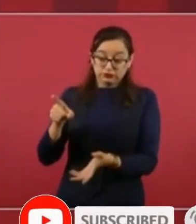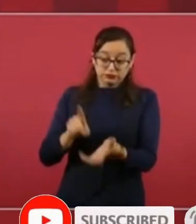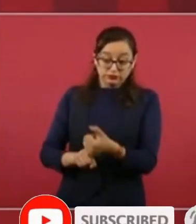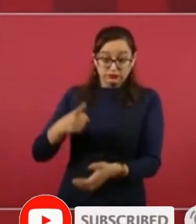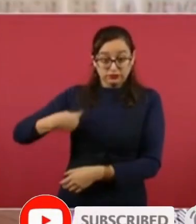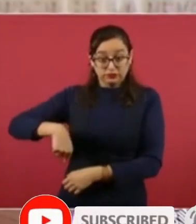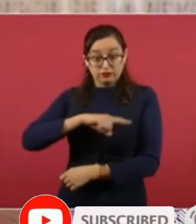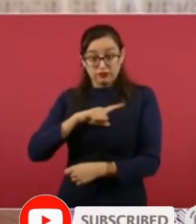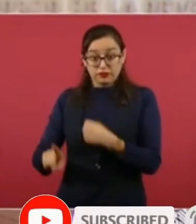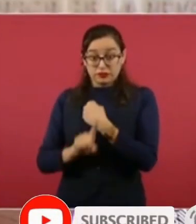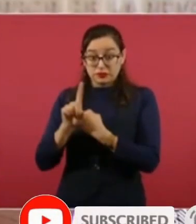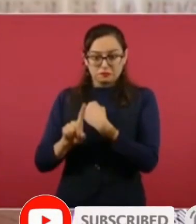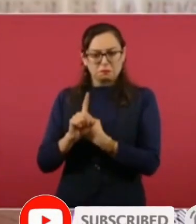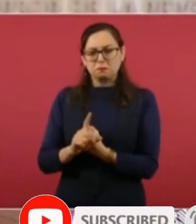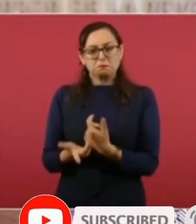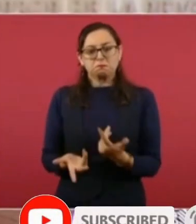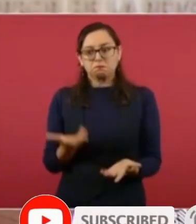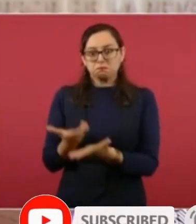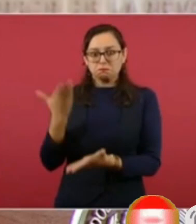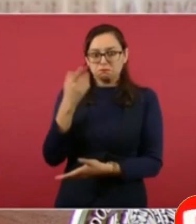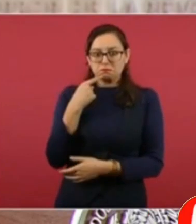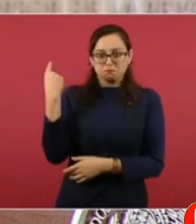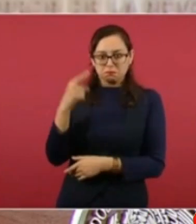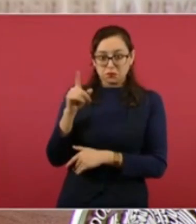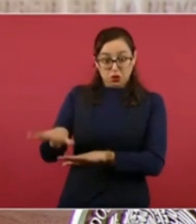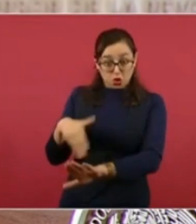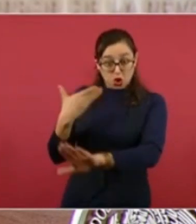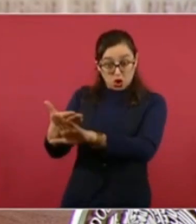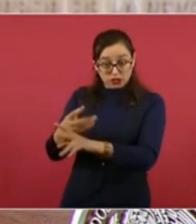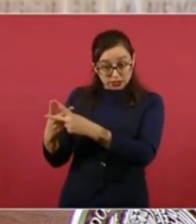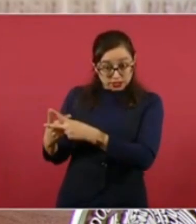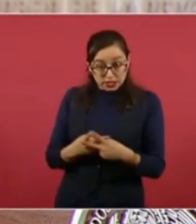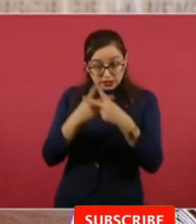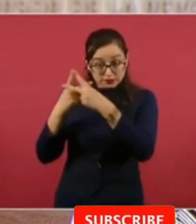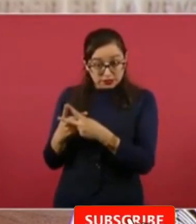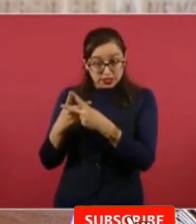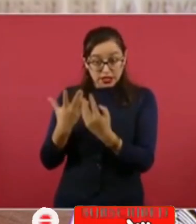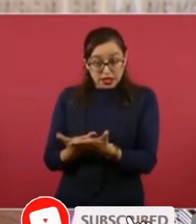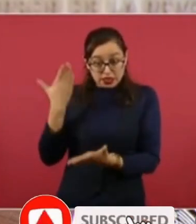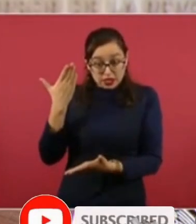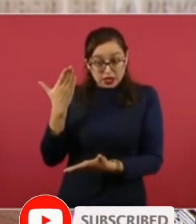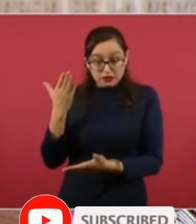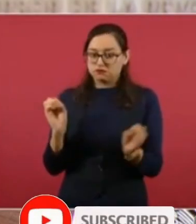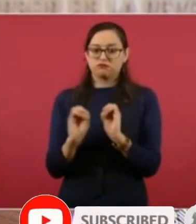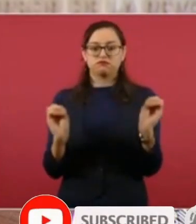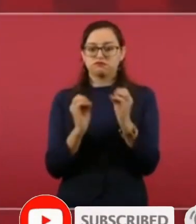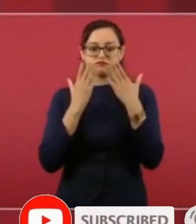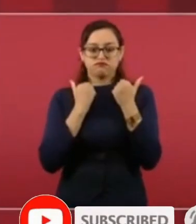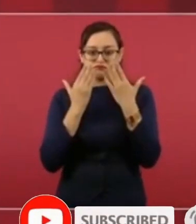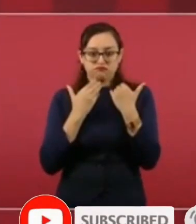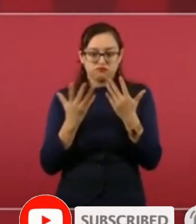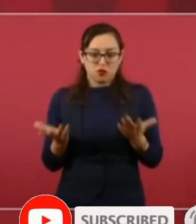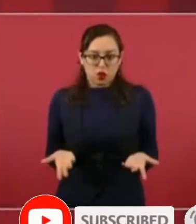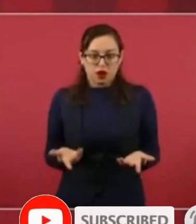no hay denuncias en contra de Televisa de parte del gobierno